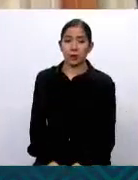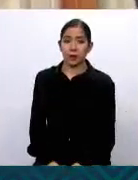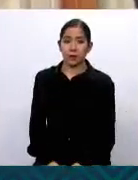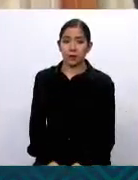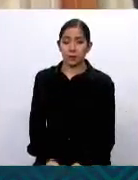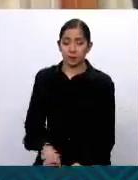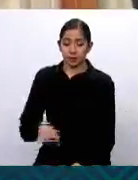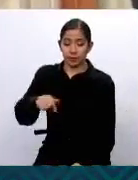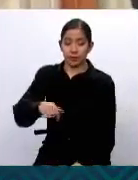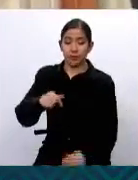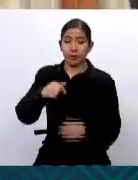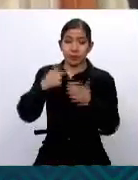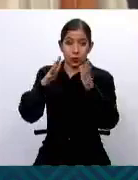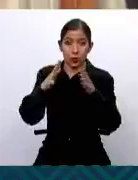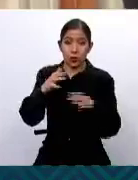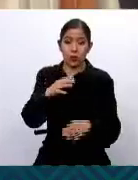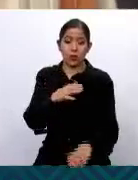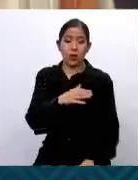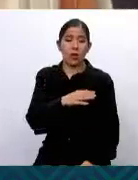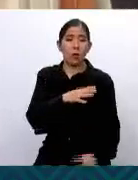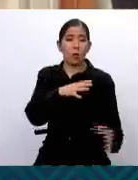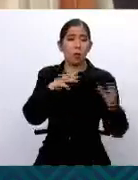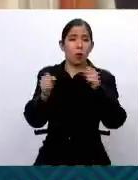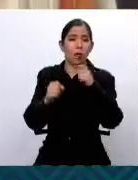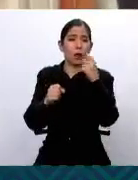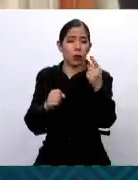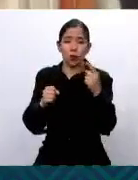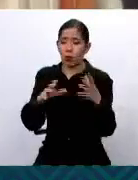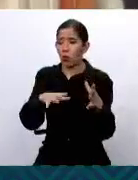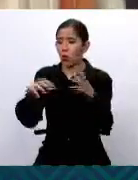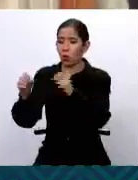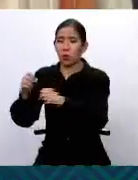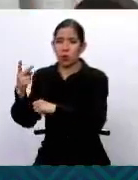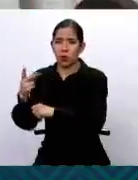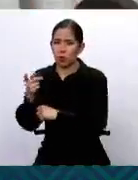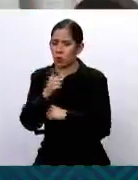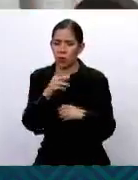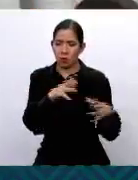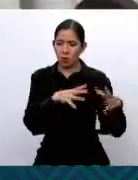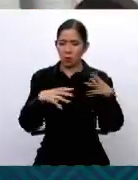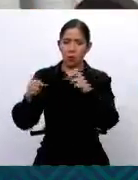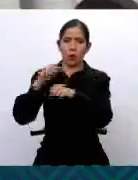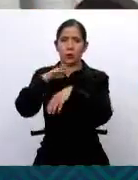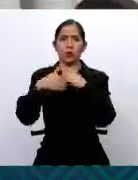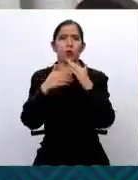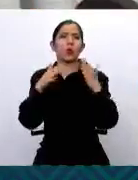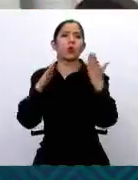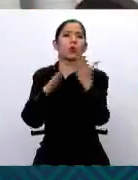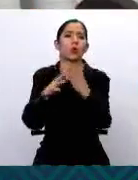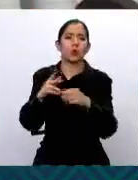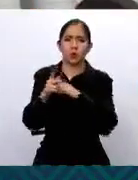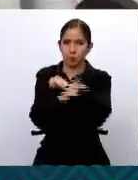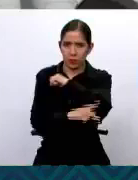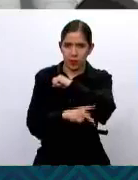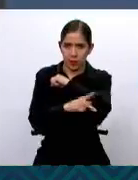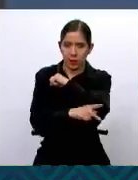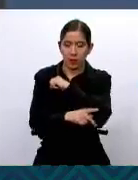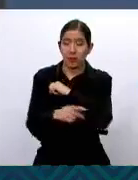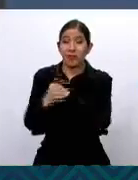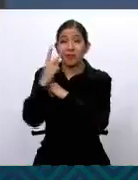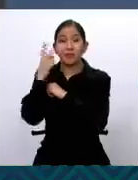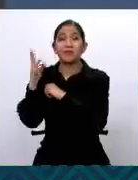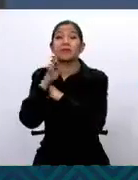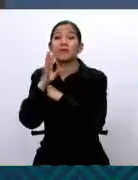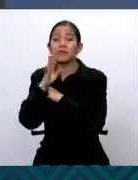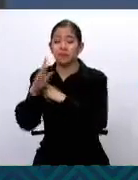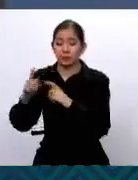un segundo poder. Somos los poderes del Estado que tenemos que estar al frente del país. En pro de cesar estas manifestaciones de transportistas,